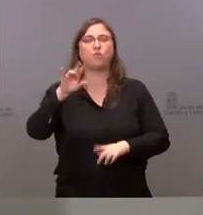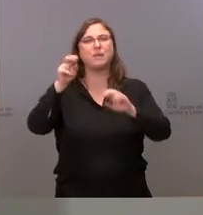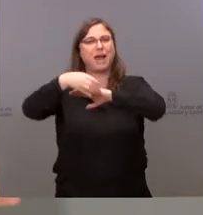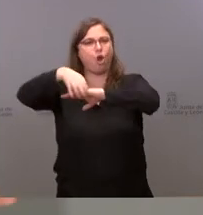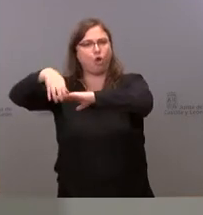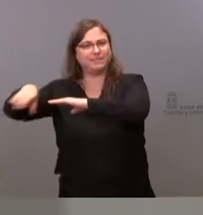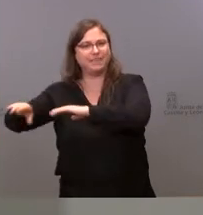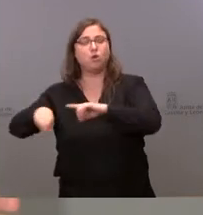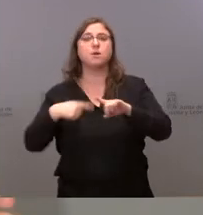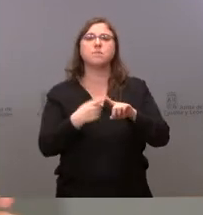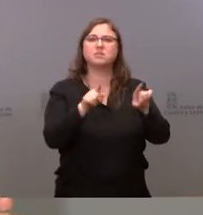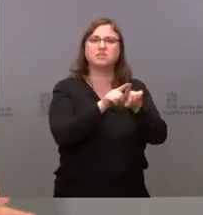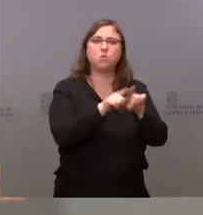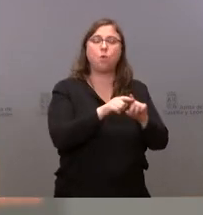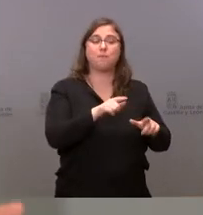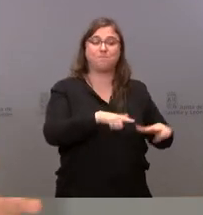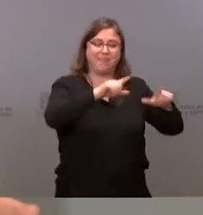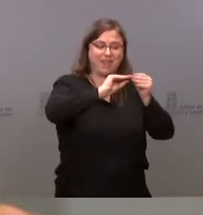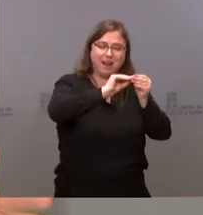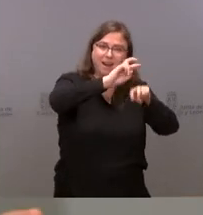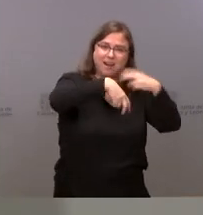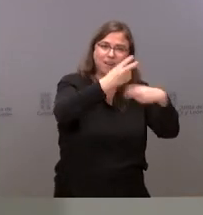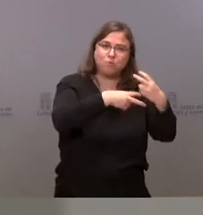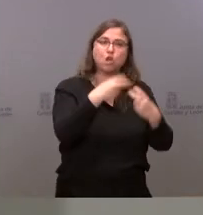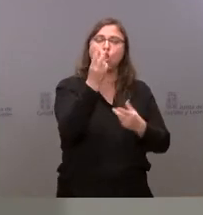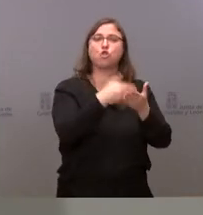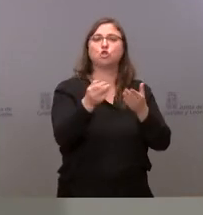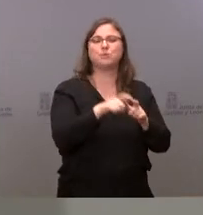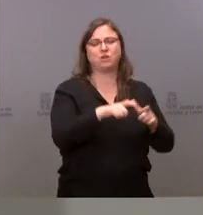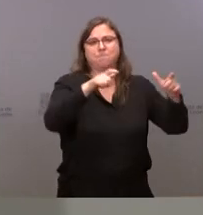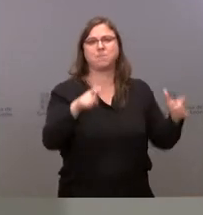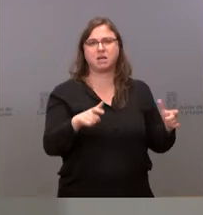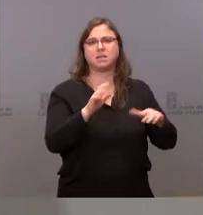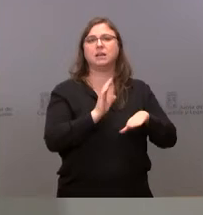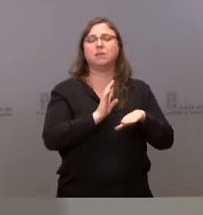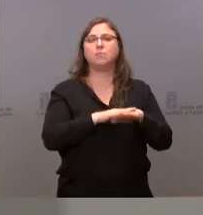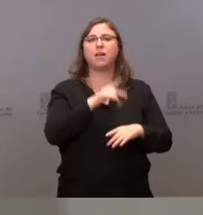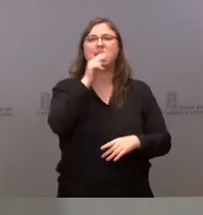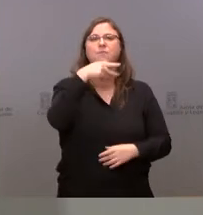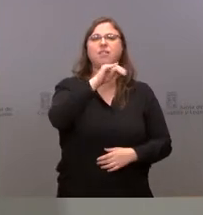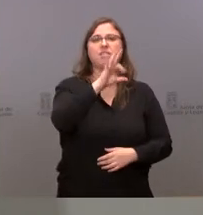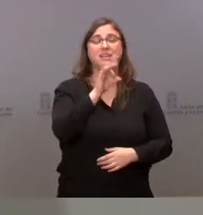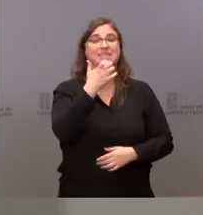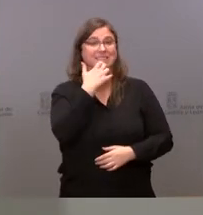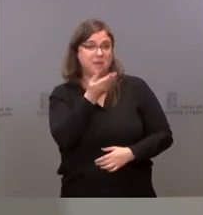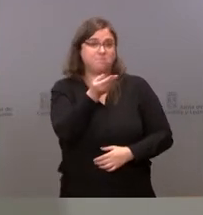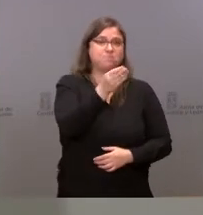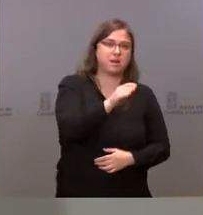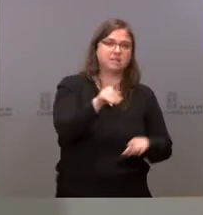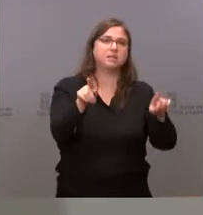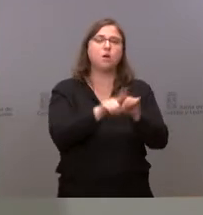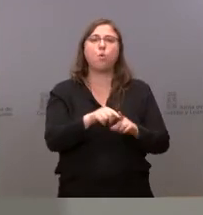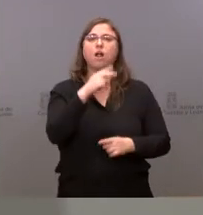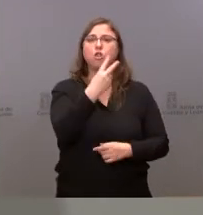y para lo que es la planta de repuestos, más de dos millones de euros de ampliación en las hervencias. Si a eso añadimos las dos